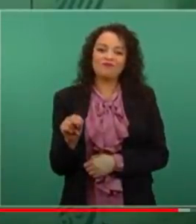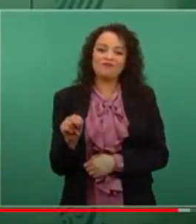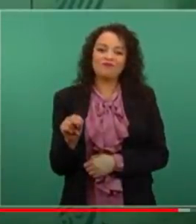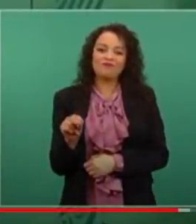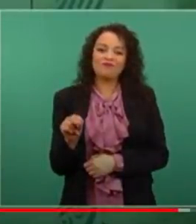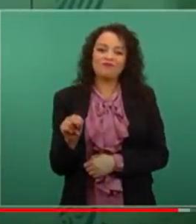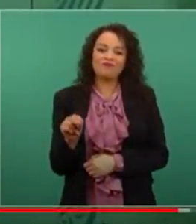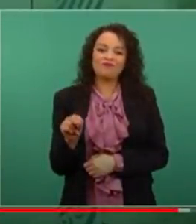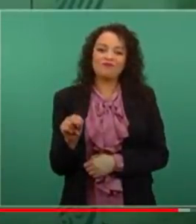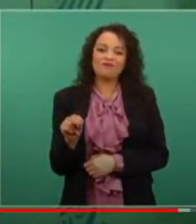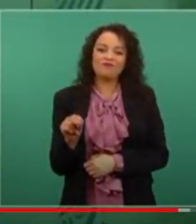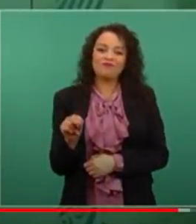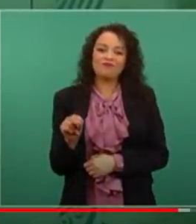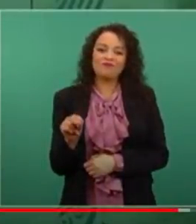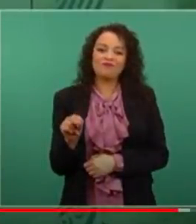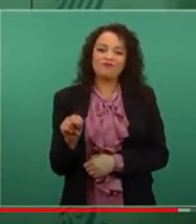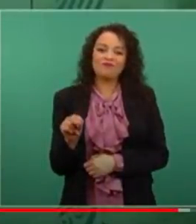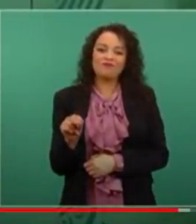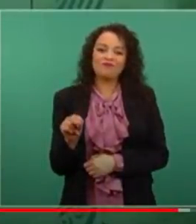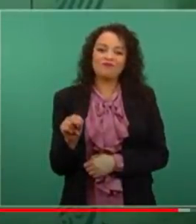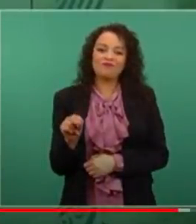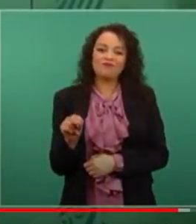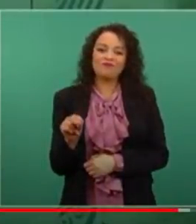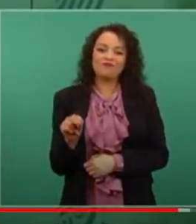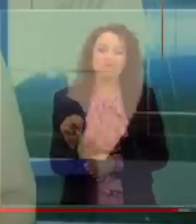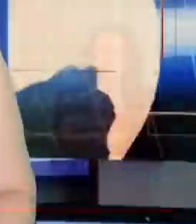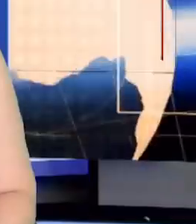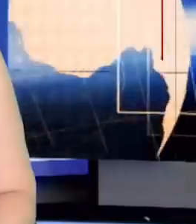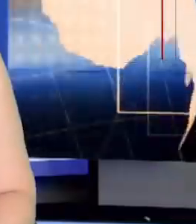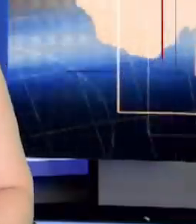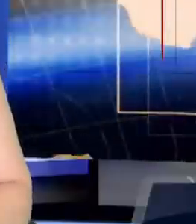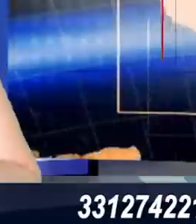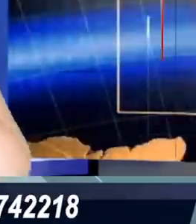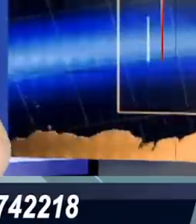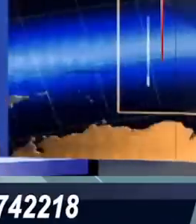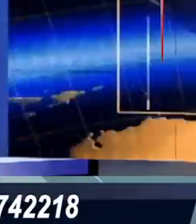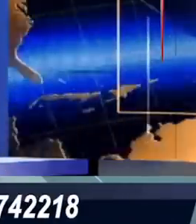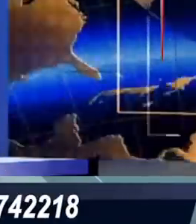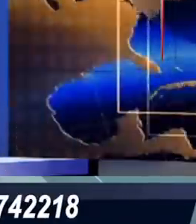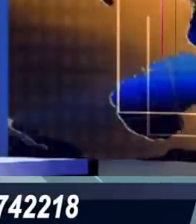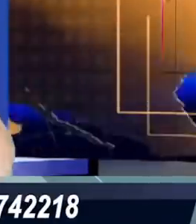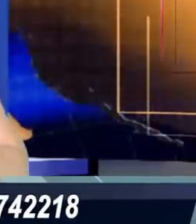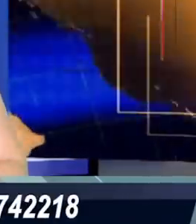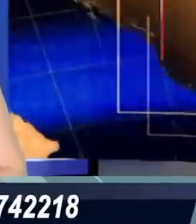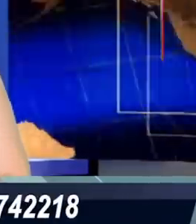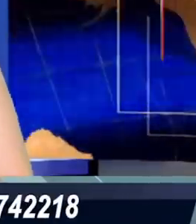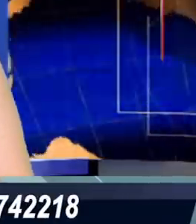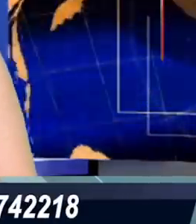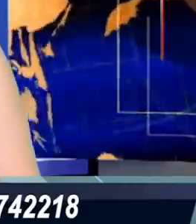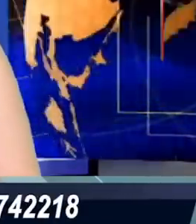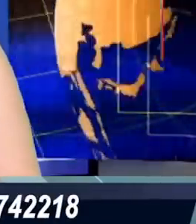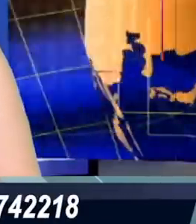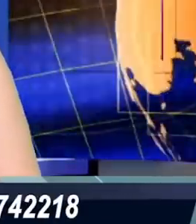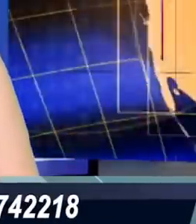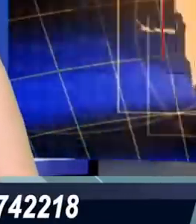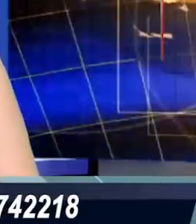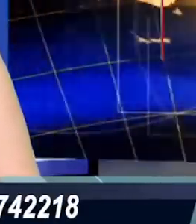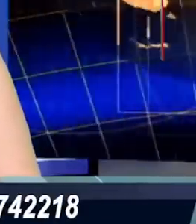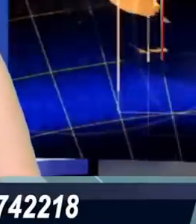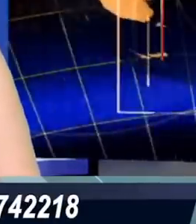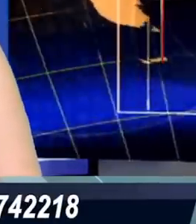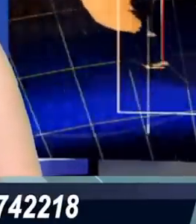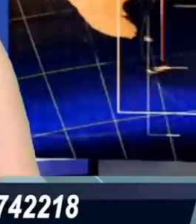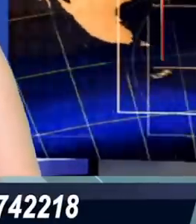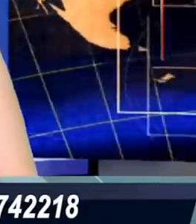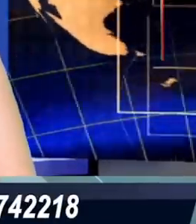Pues ahí están estas palabras del presidente López Obrador, este, pues, duro golpe